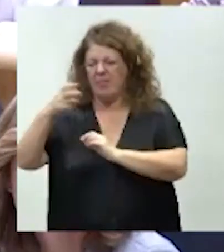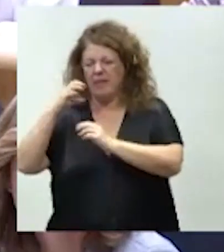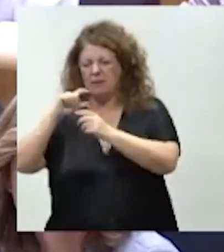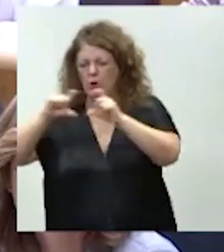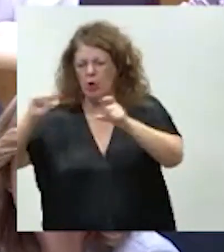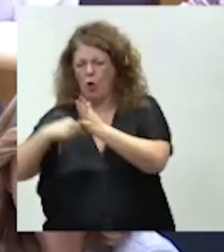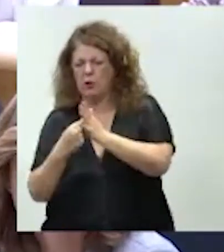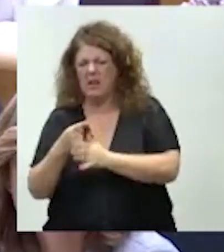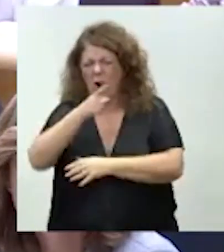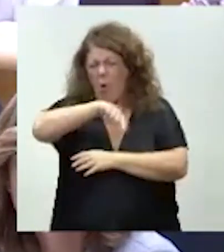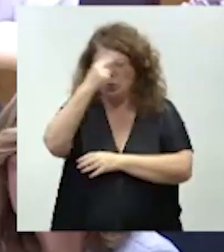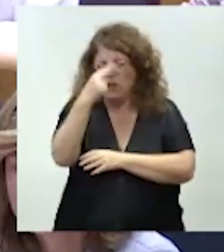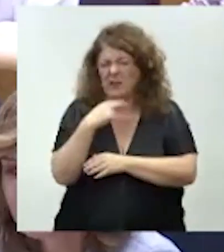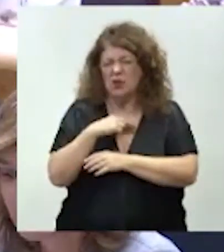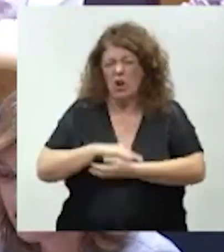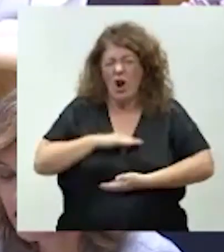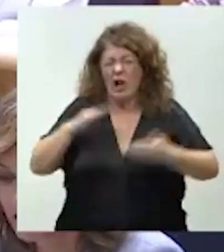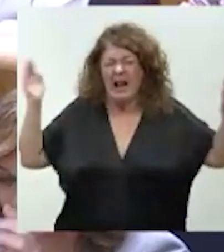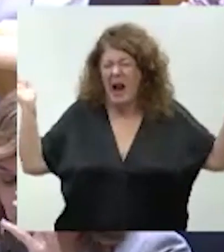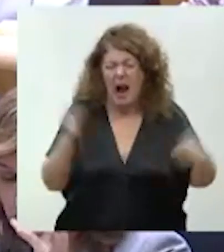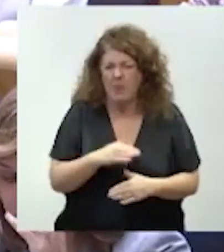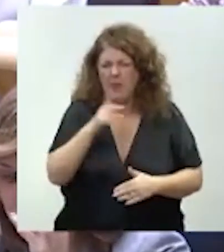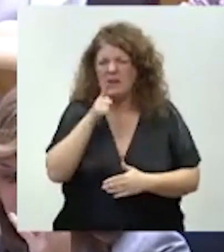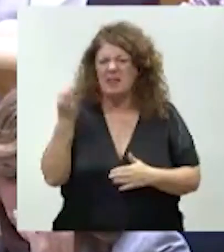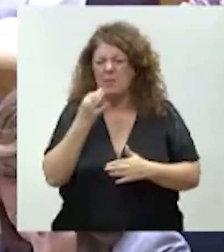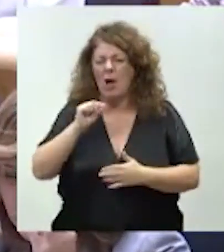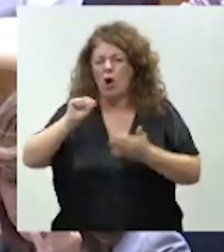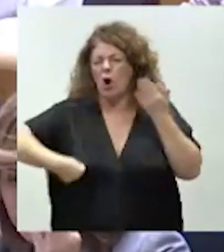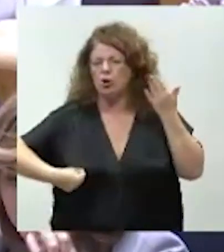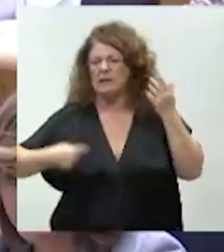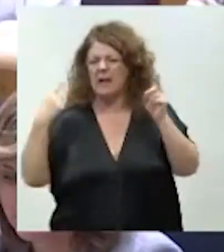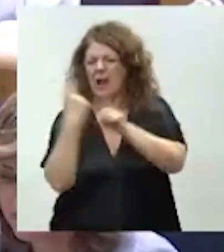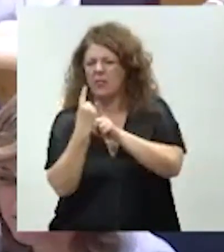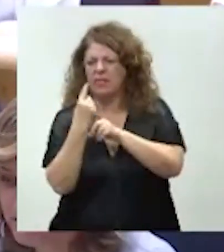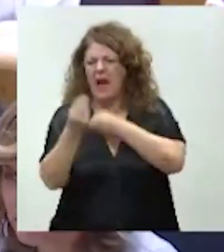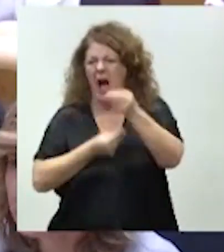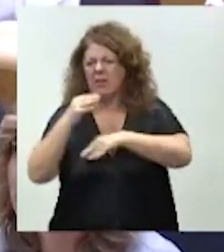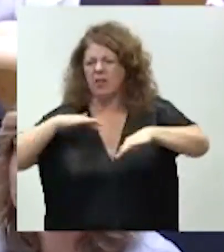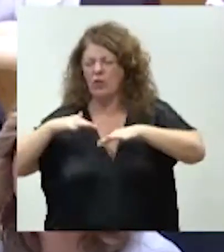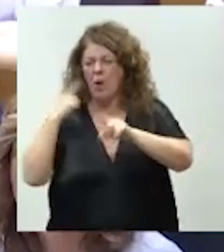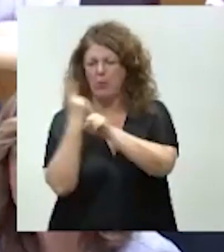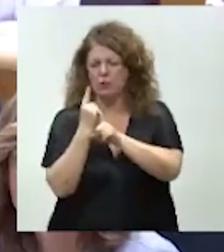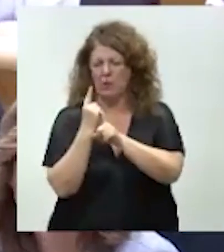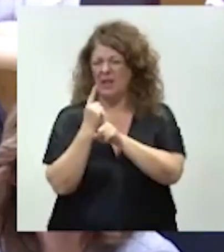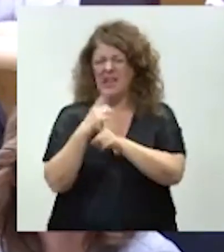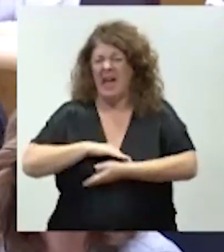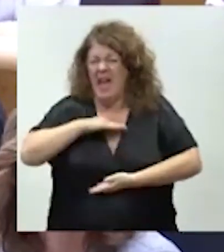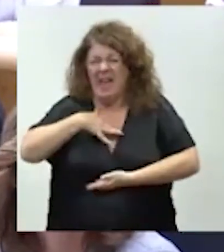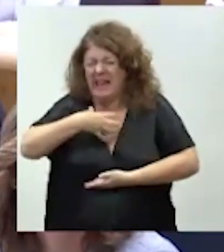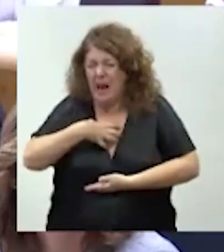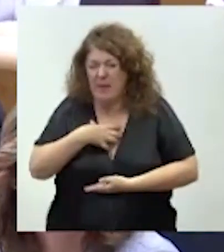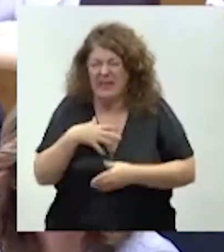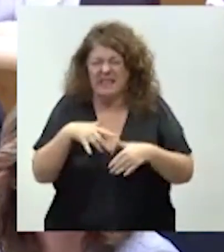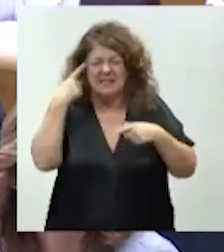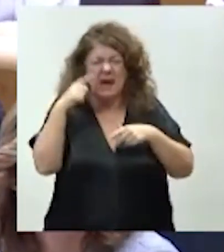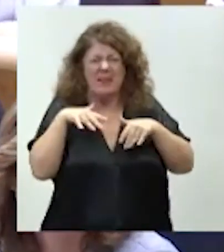oposición. Son ustedes tan incapaces que tienen que subcontratar la acción de oposición. Por ser incapaces, son ustedes incapaces de saber siquiera